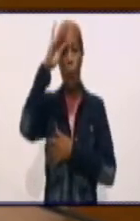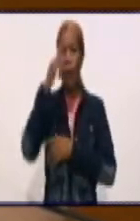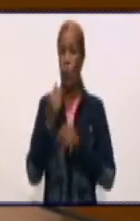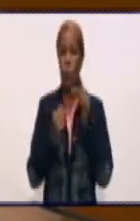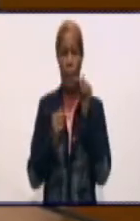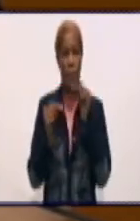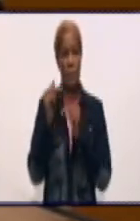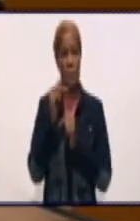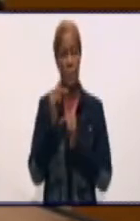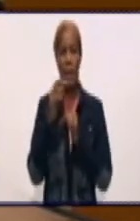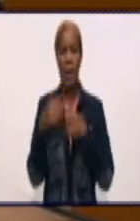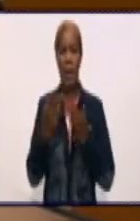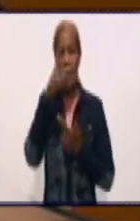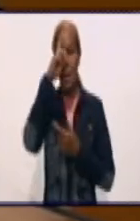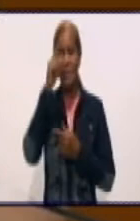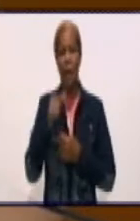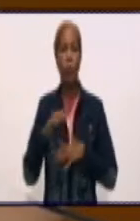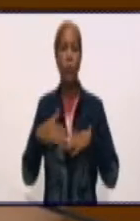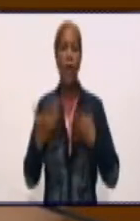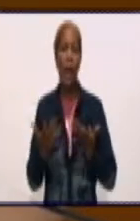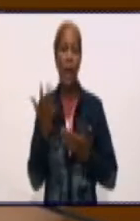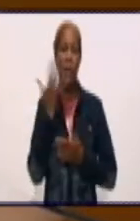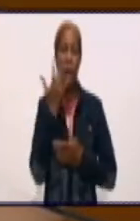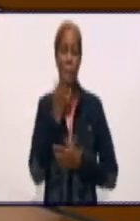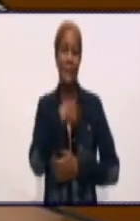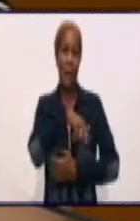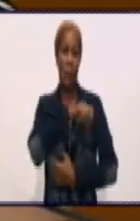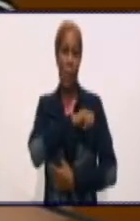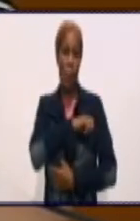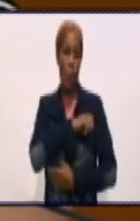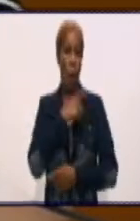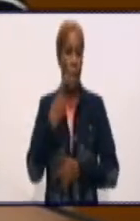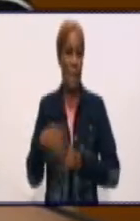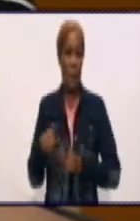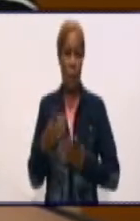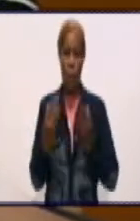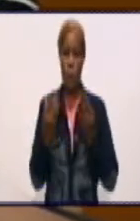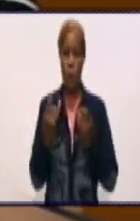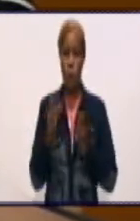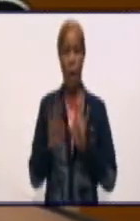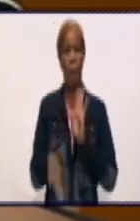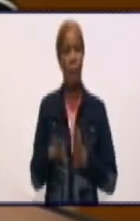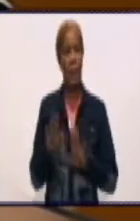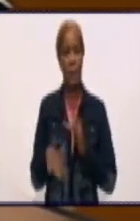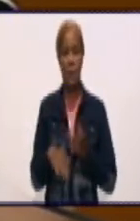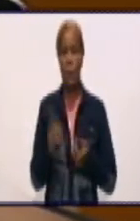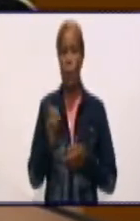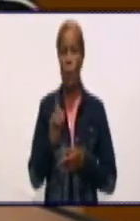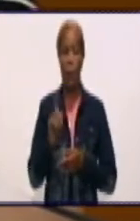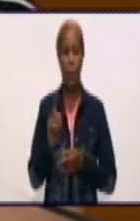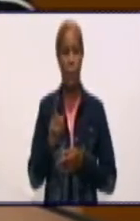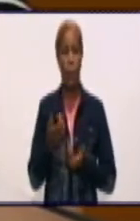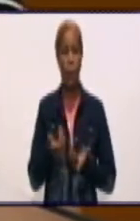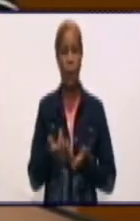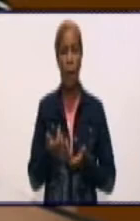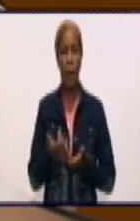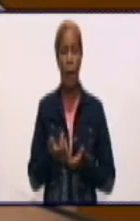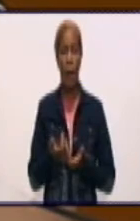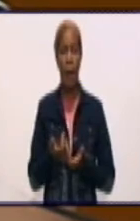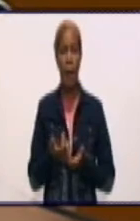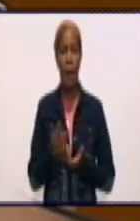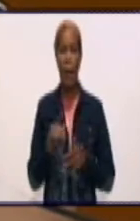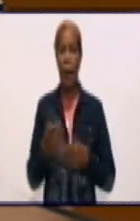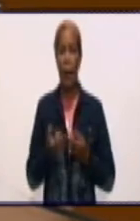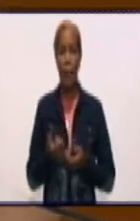gobernantes, la salud del pueblo. Y muchas veces no es un problema ni siquiera de financiamiento porque el dinero lo busca el país de donde sea.